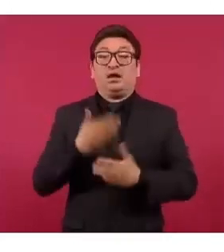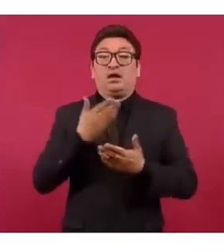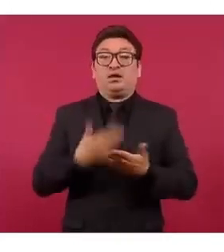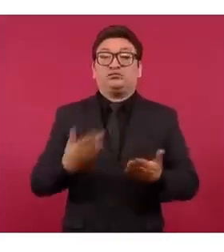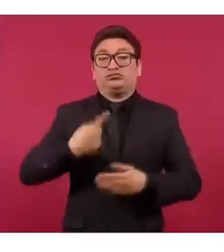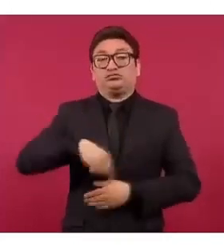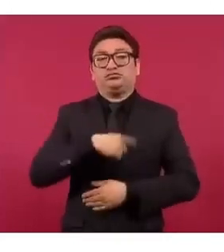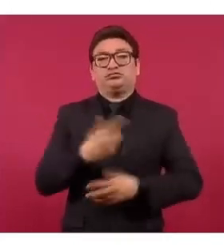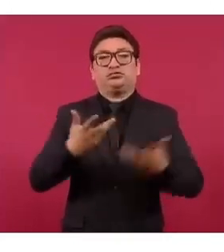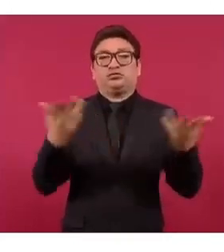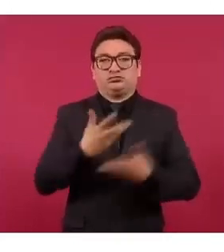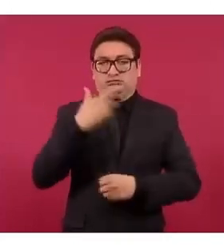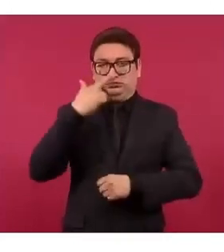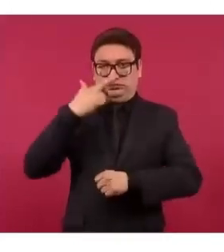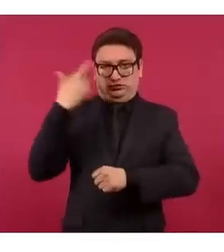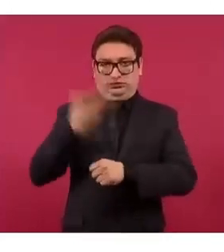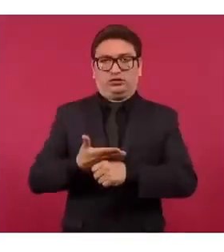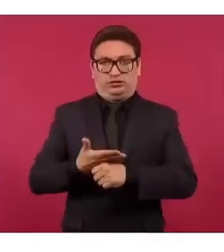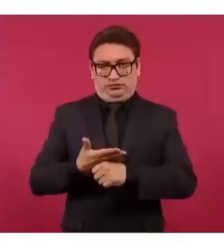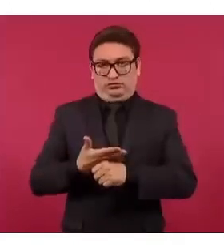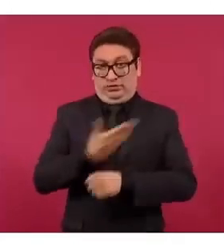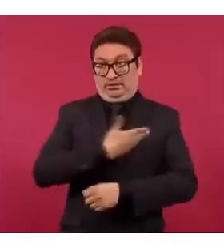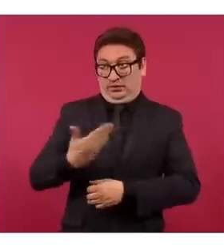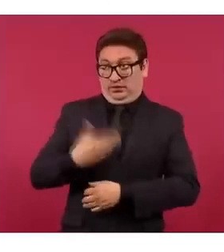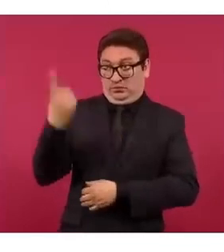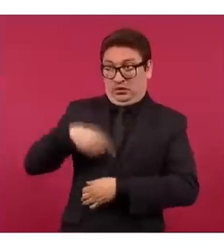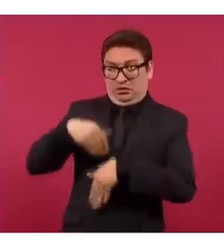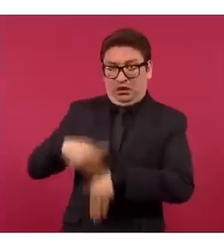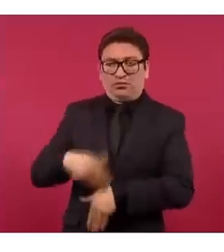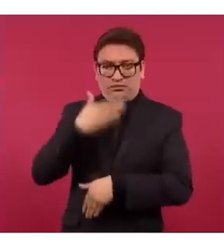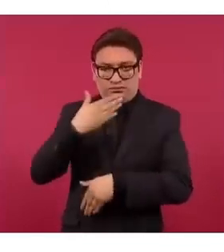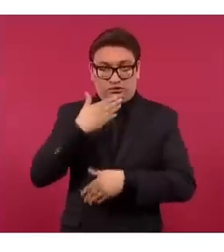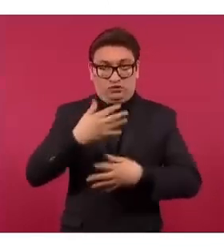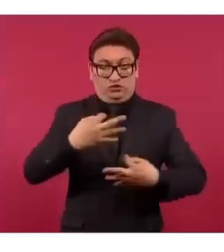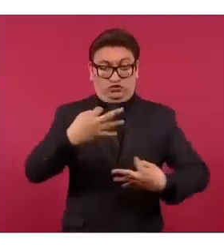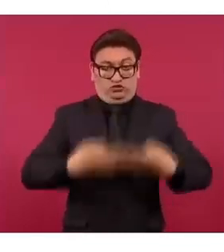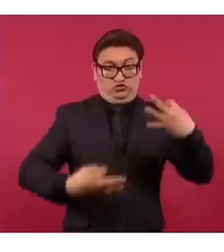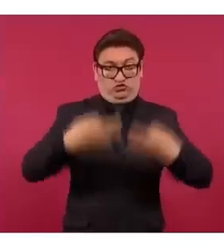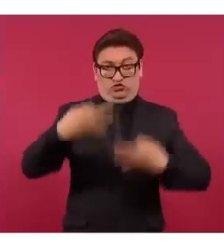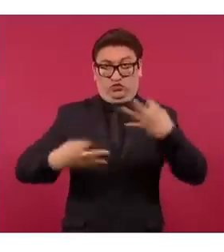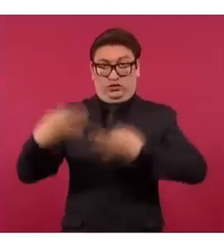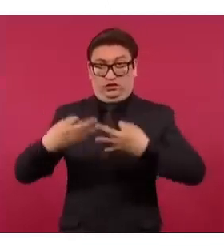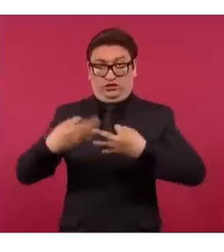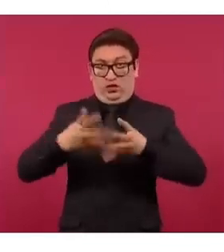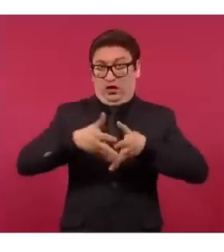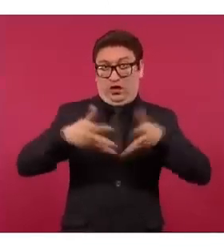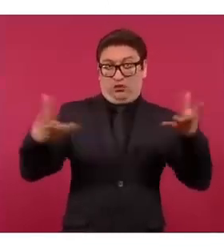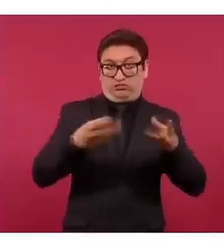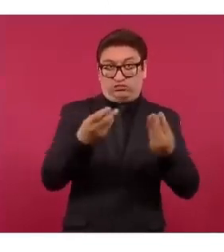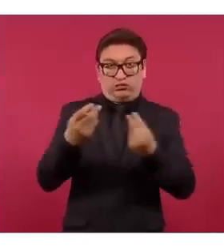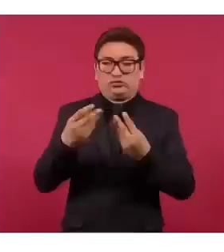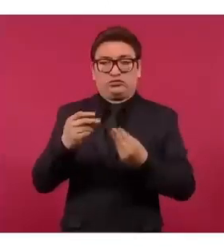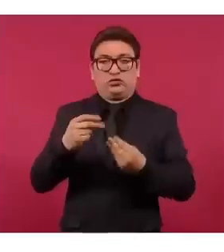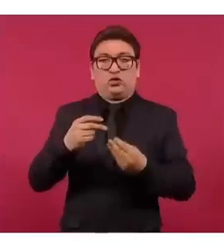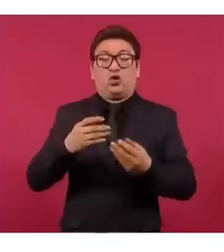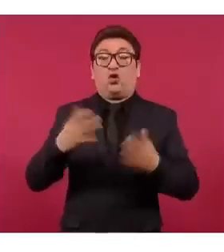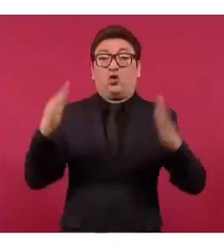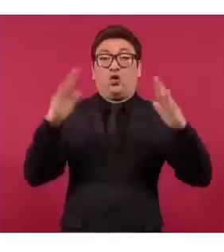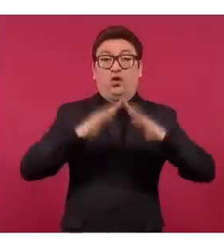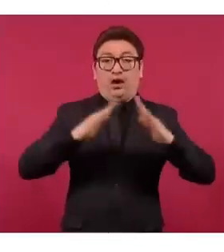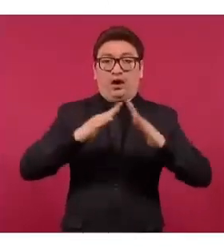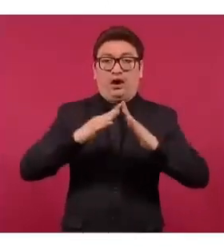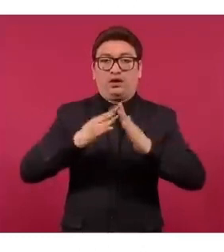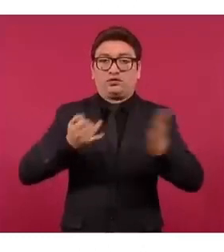con responsabilidad en lo que nos ha pedido el presidente, se cancelaron los juicios masivos, se cancelaron las subastas de vivienda